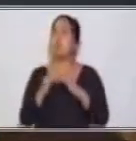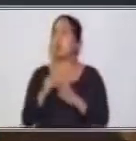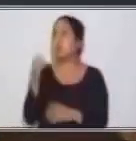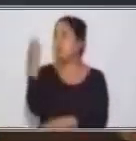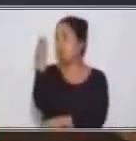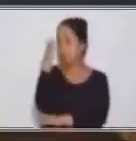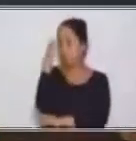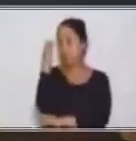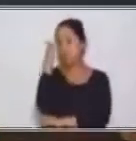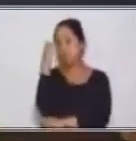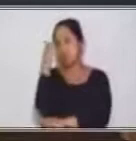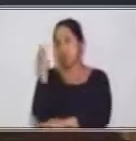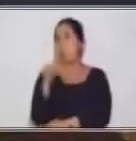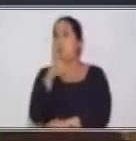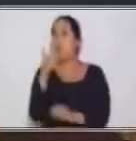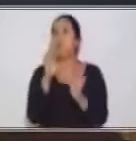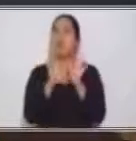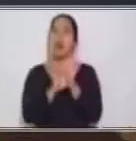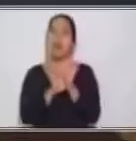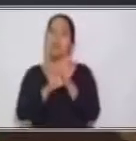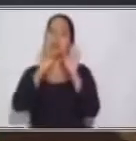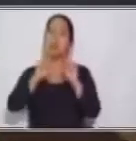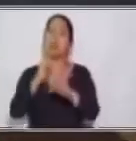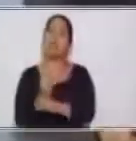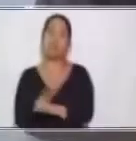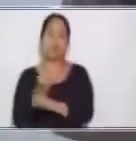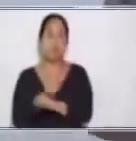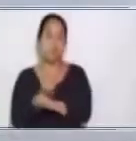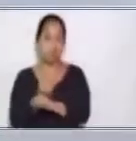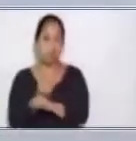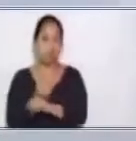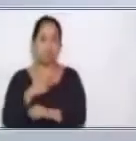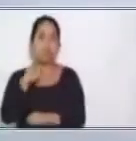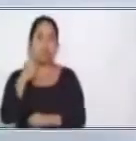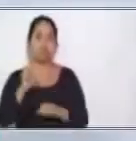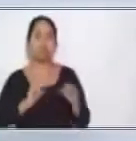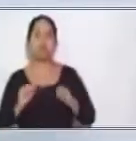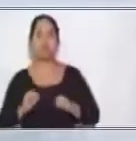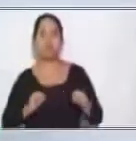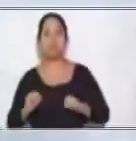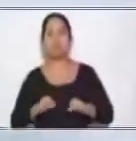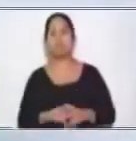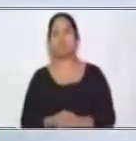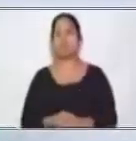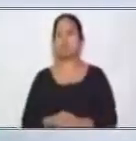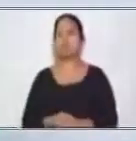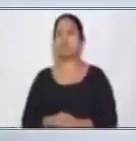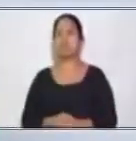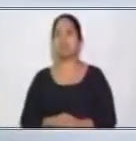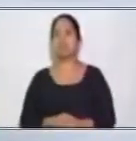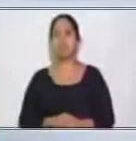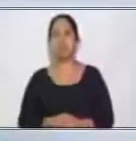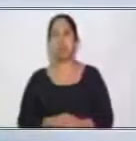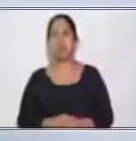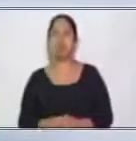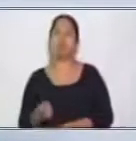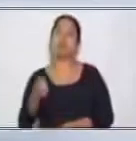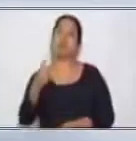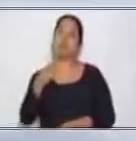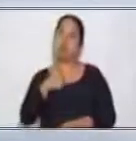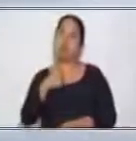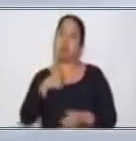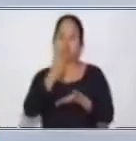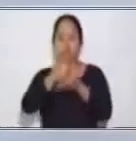en otro ejemplo que podría aplicarse a la Voz Activa, mientras yo les coloco otro ejemplo.